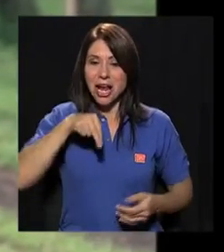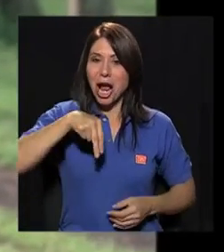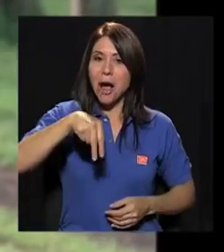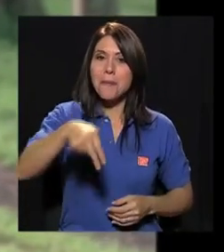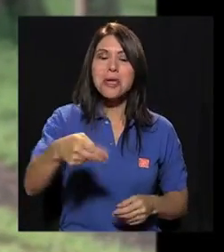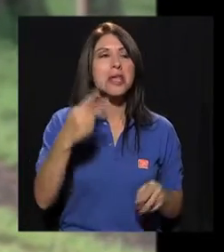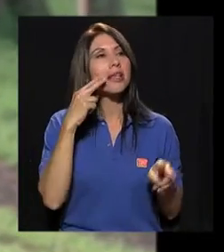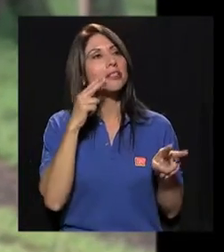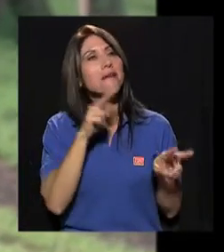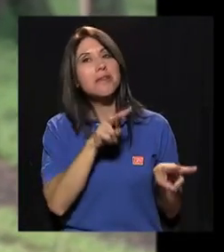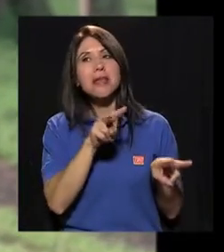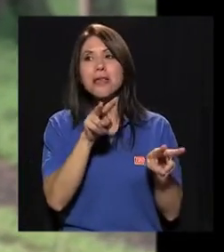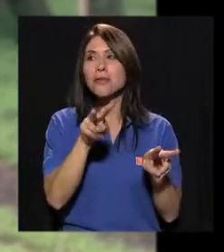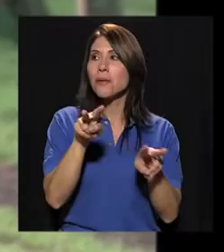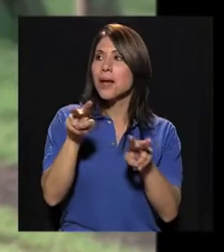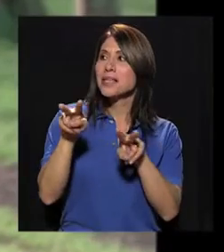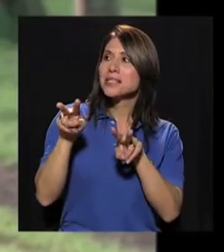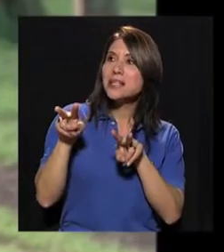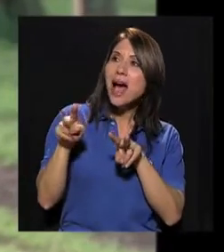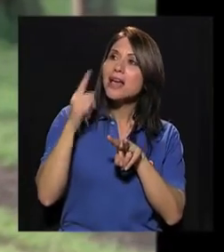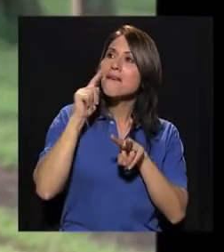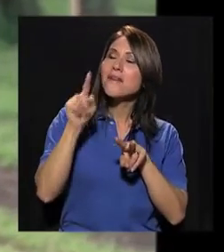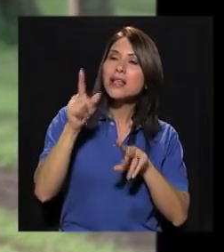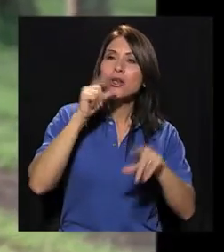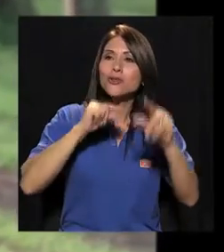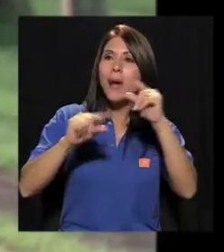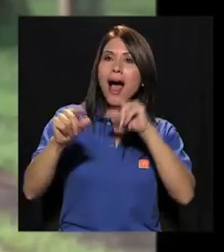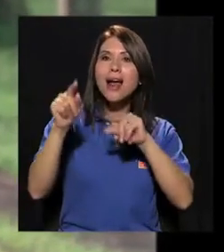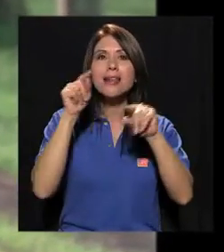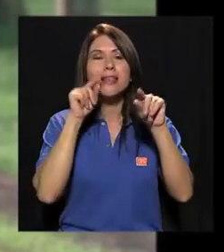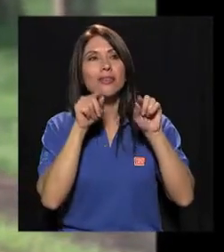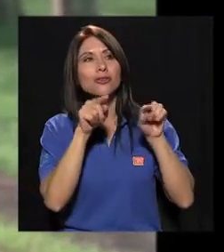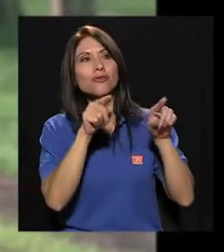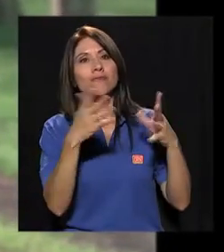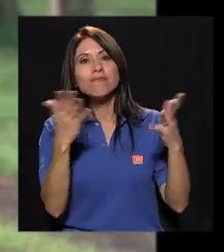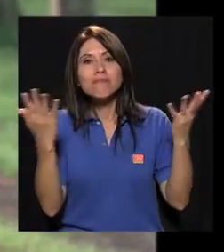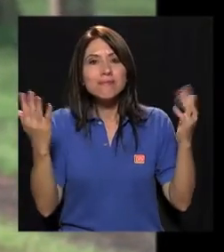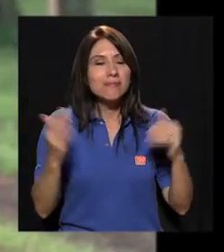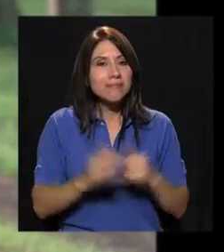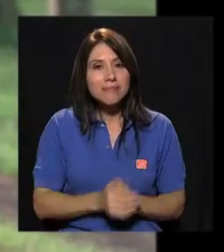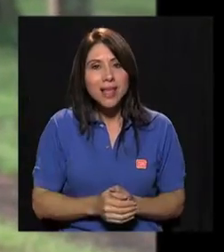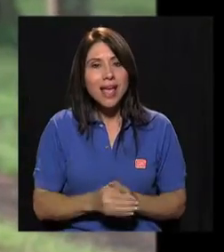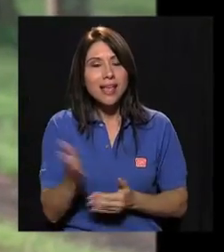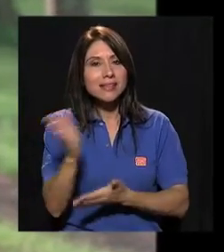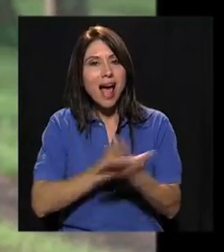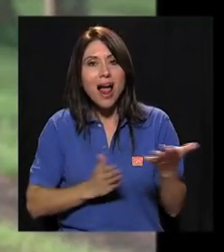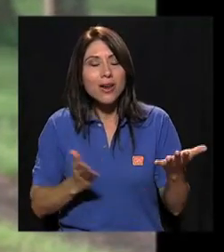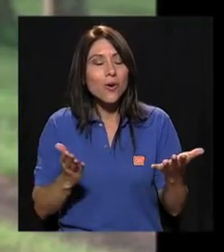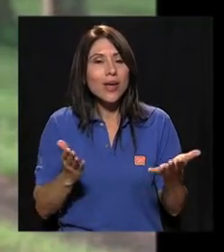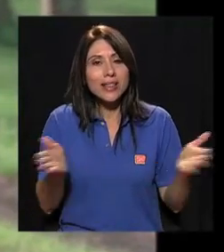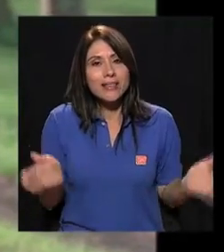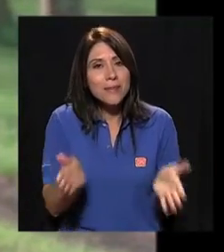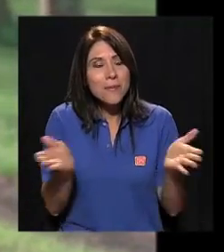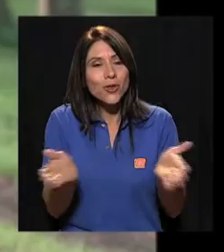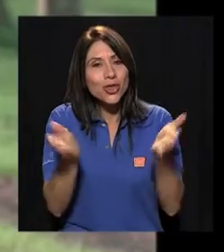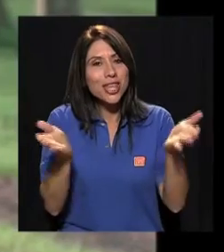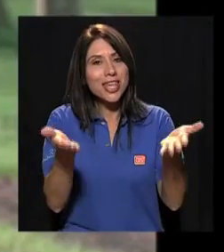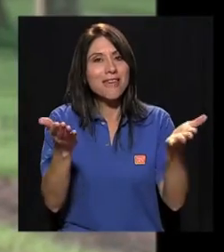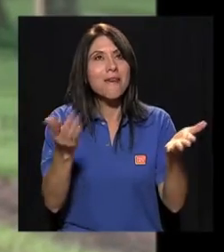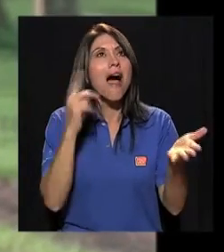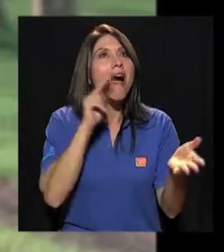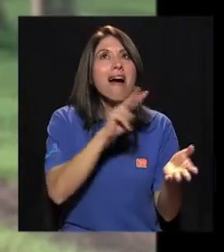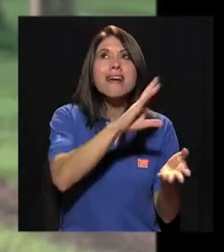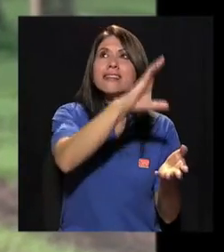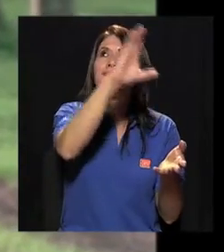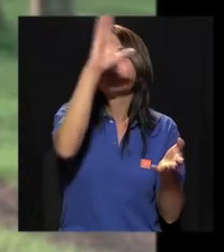Imagínese. Estás caminando, estás viendo el paisaje. Ves los pajaritos. En fin. Es